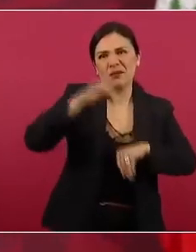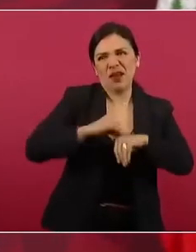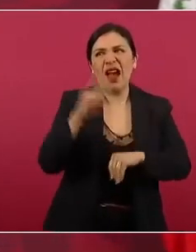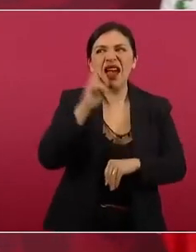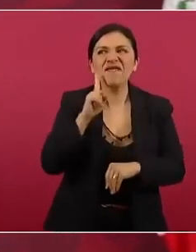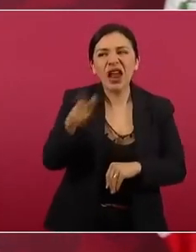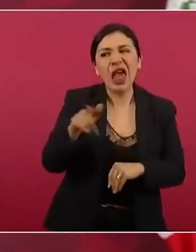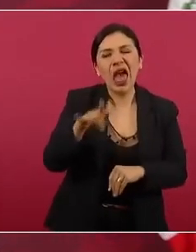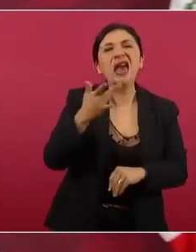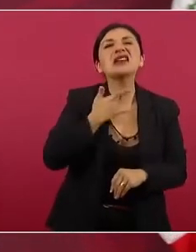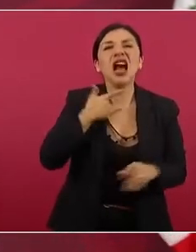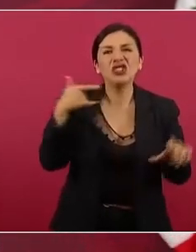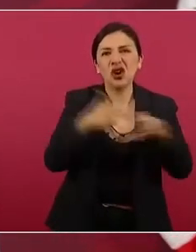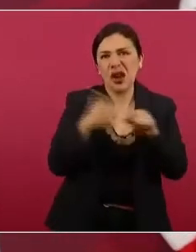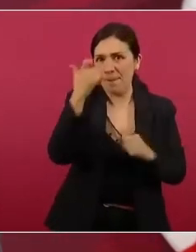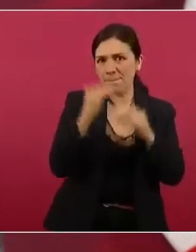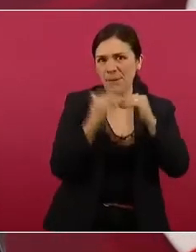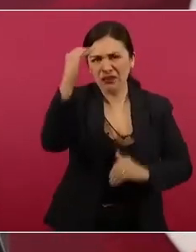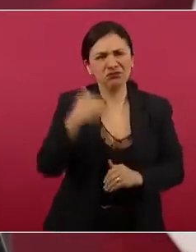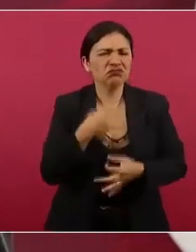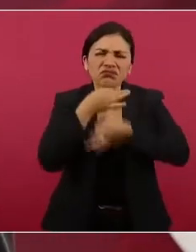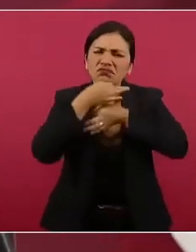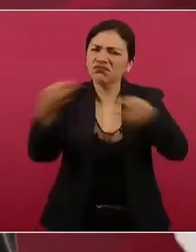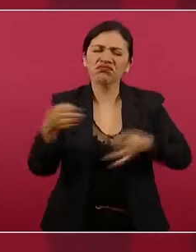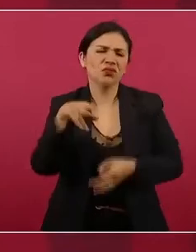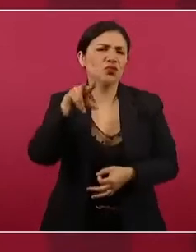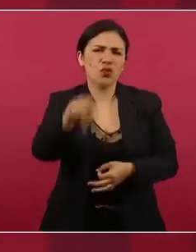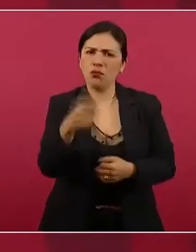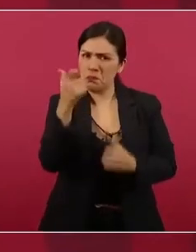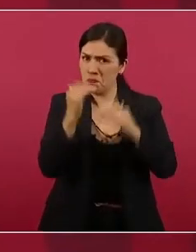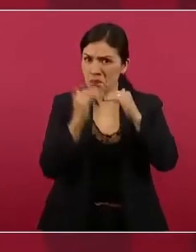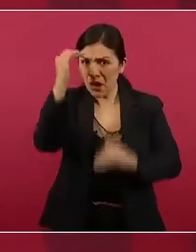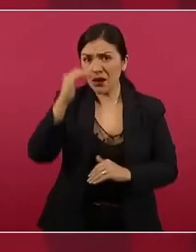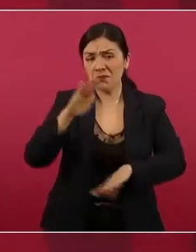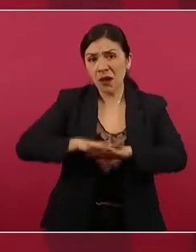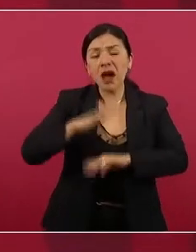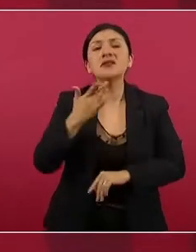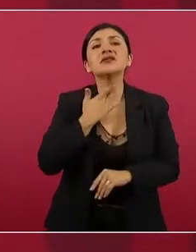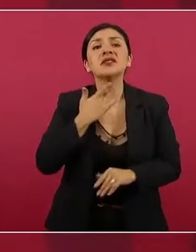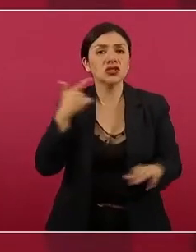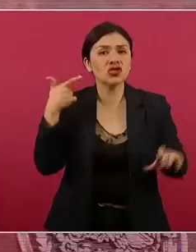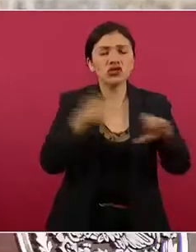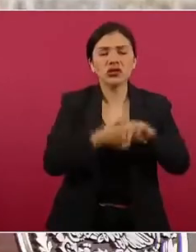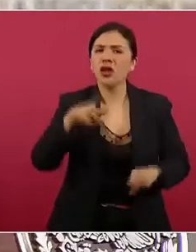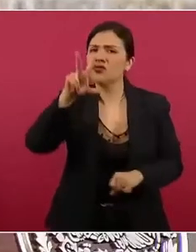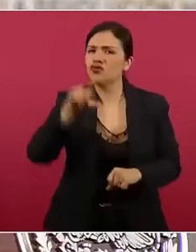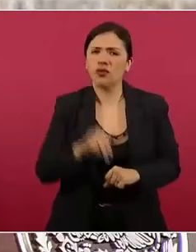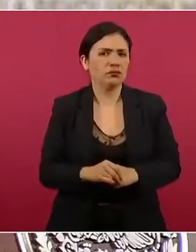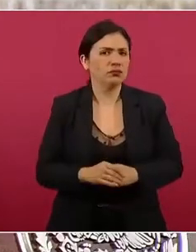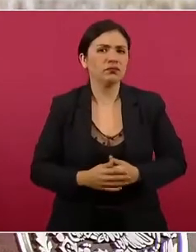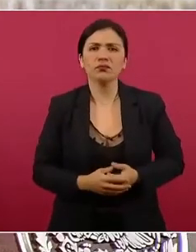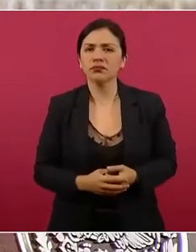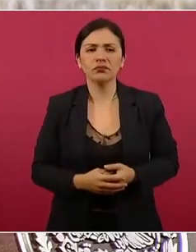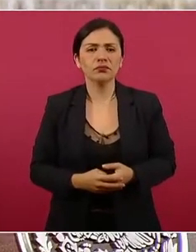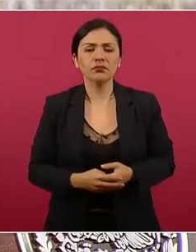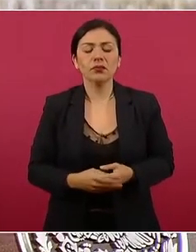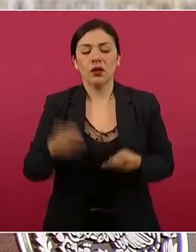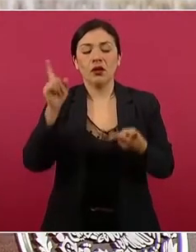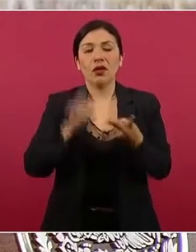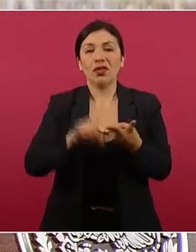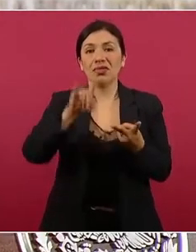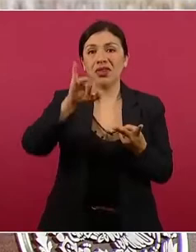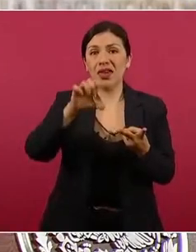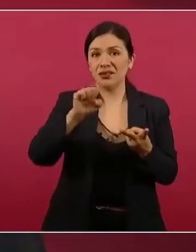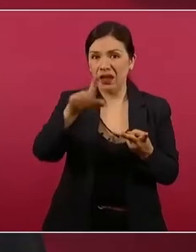Yo le digo al pueblo de México que no van a aumentar los precios de las gasolinas, del diésel